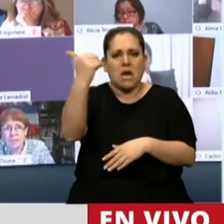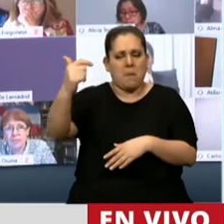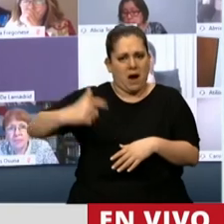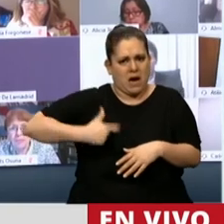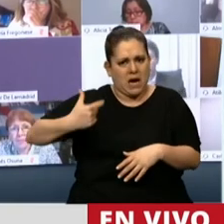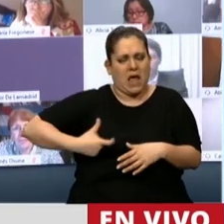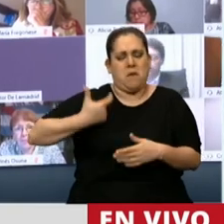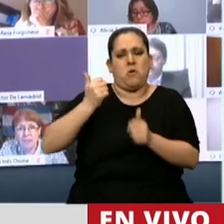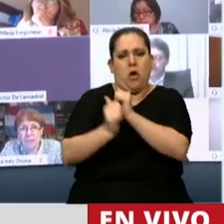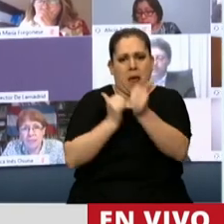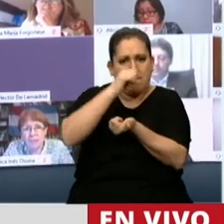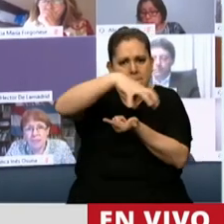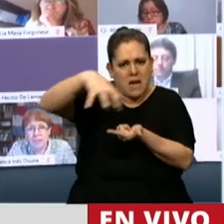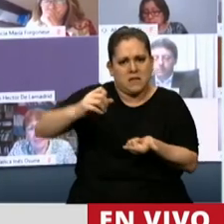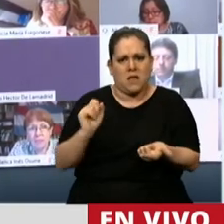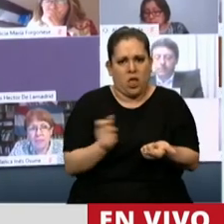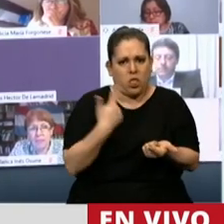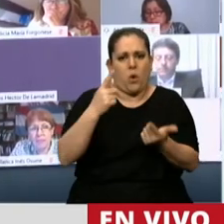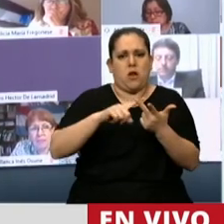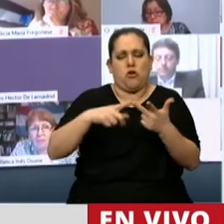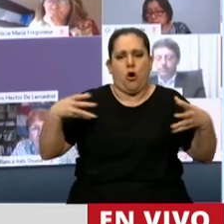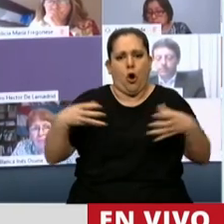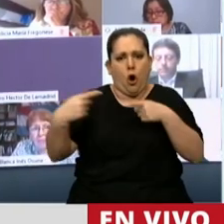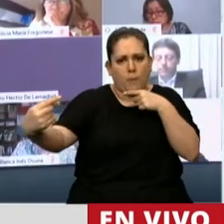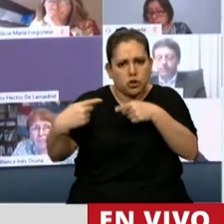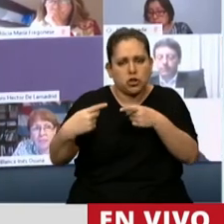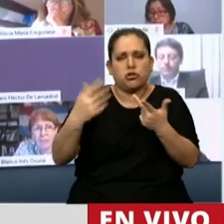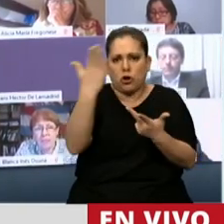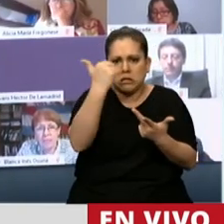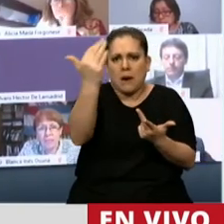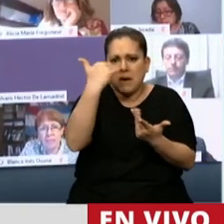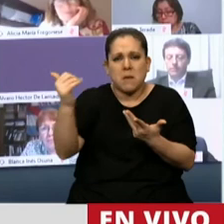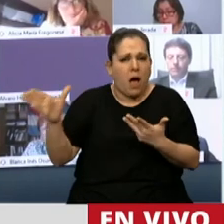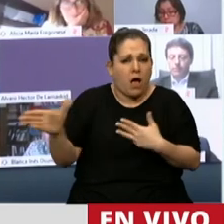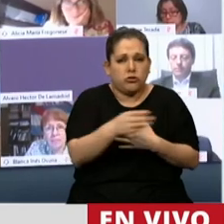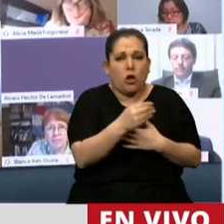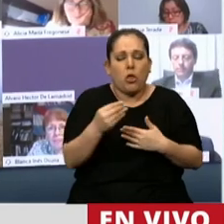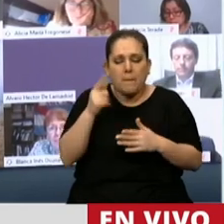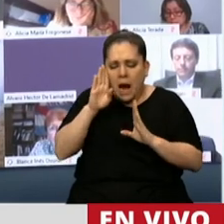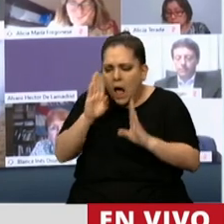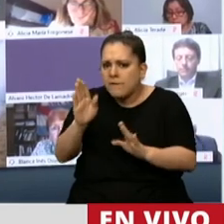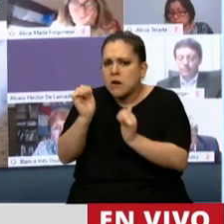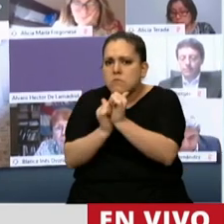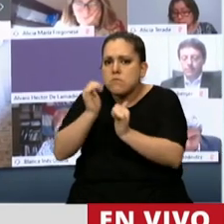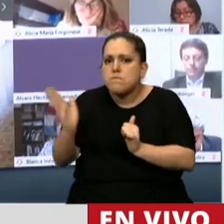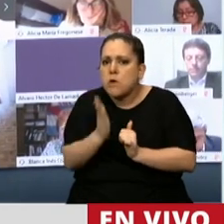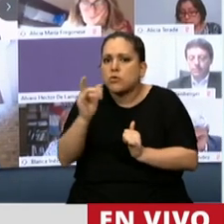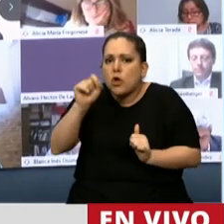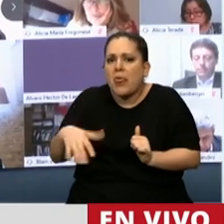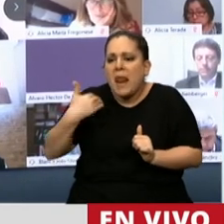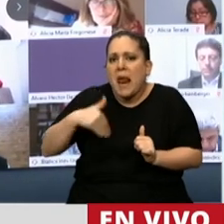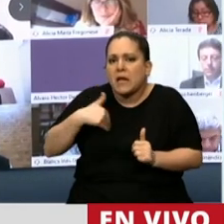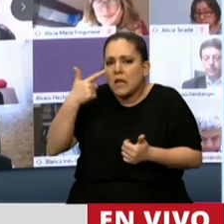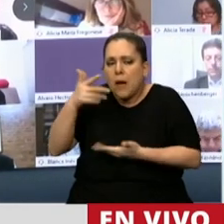empresario, a la oposición, para que pongamos el foco en la producción argentina. Solamente